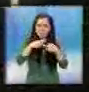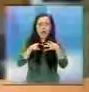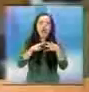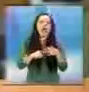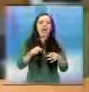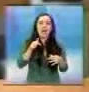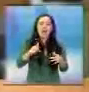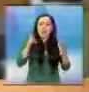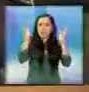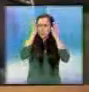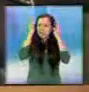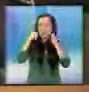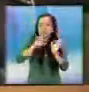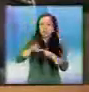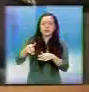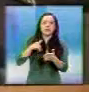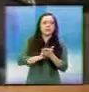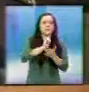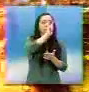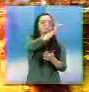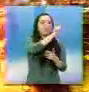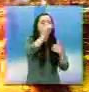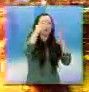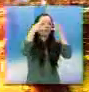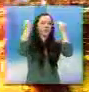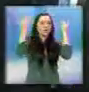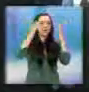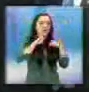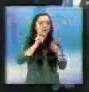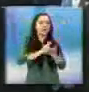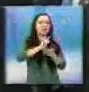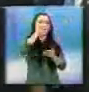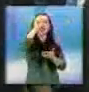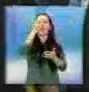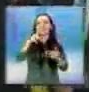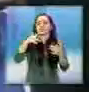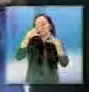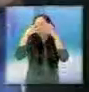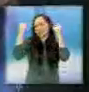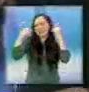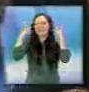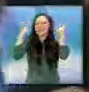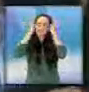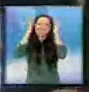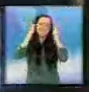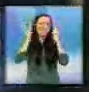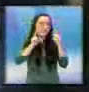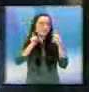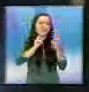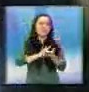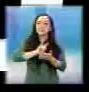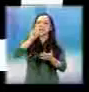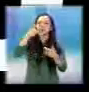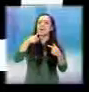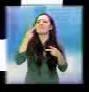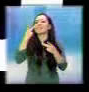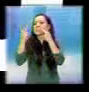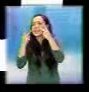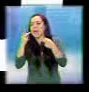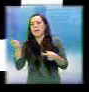prolonga. Y no se anima a destituir a sus ministros. Viaje. Relájese. Y haga vida social.